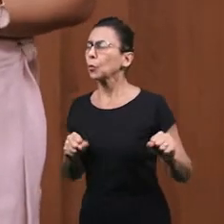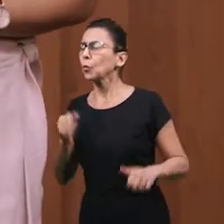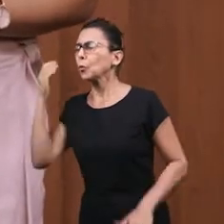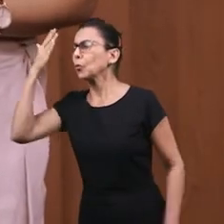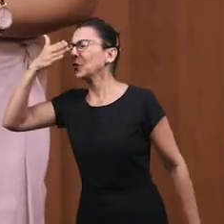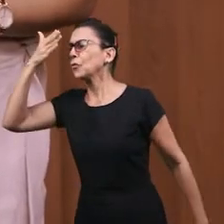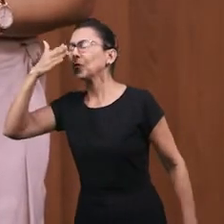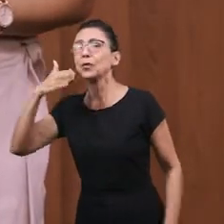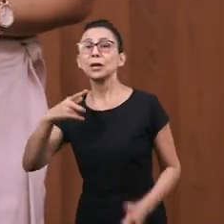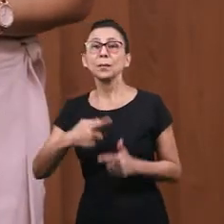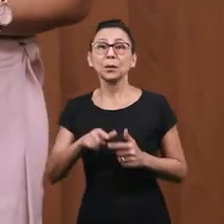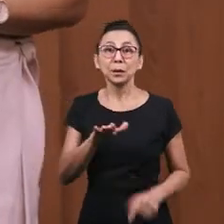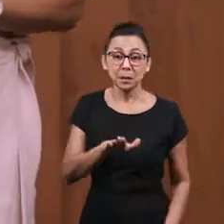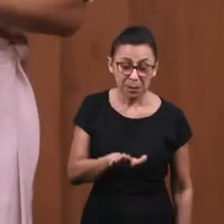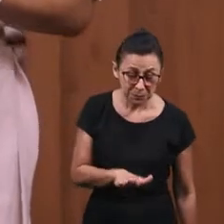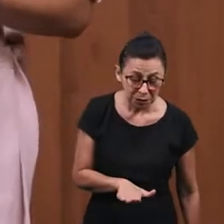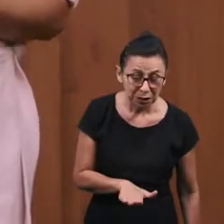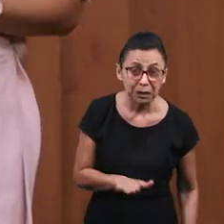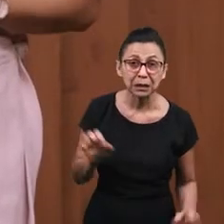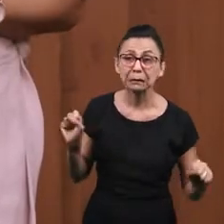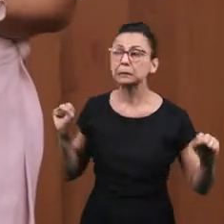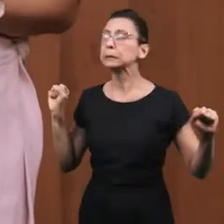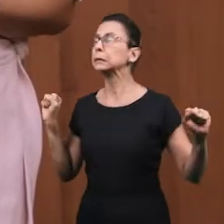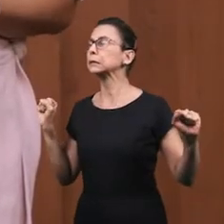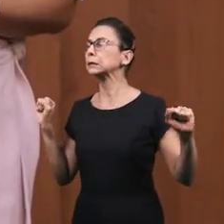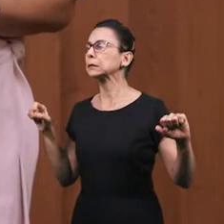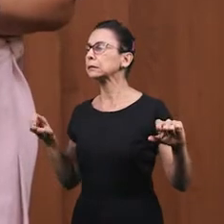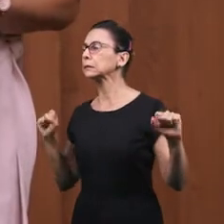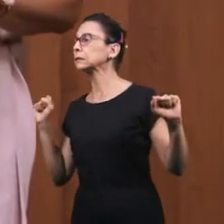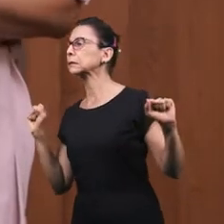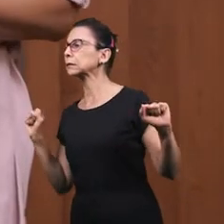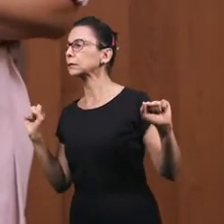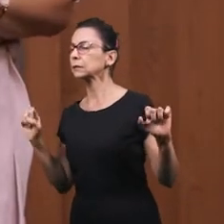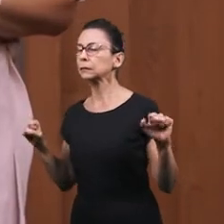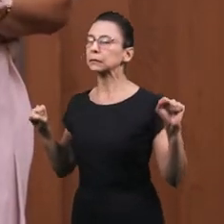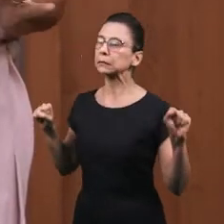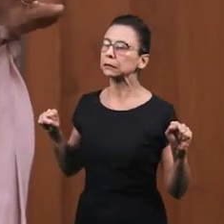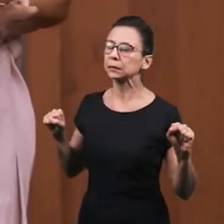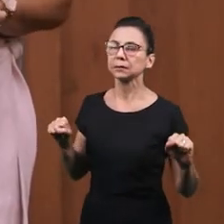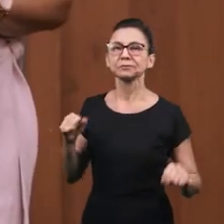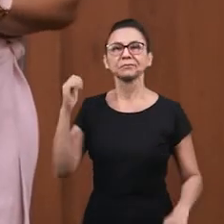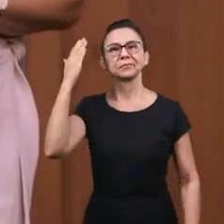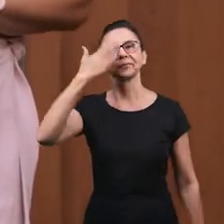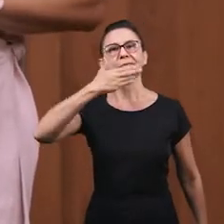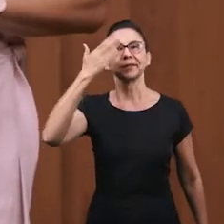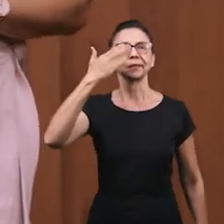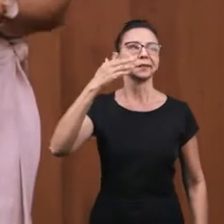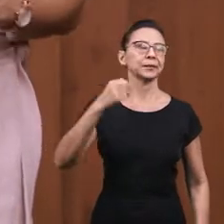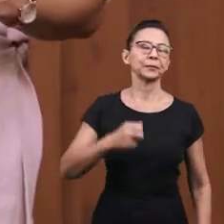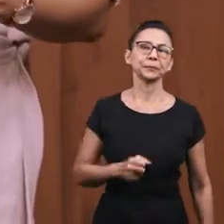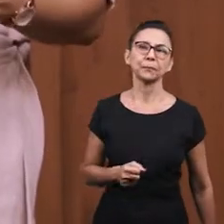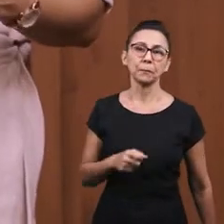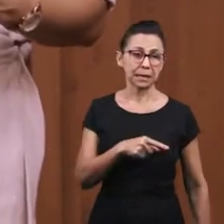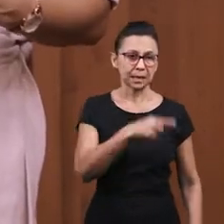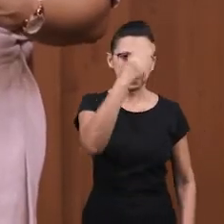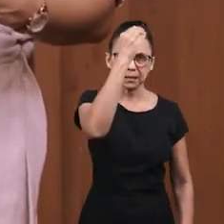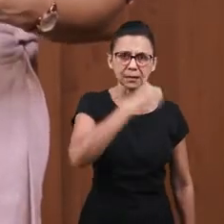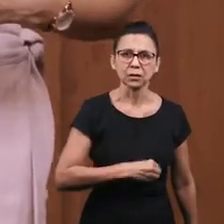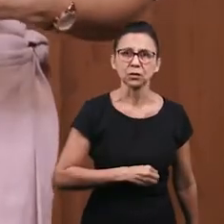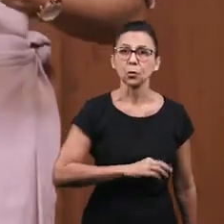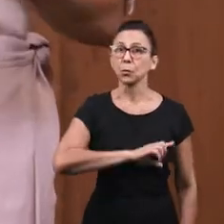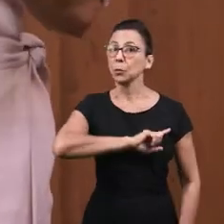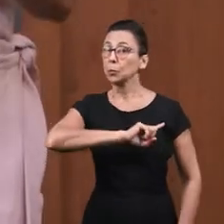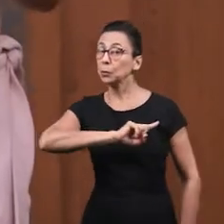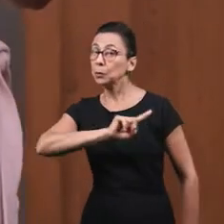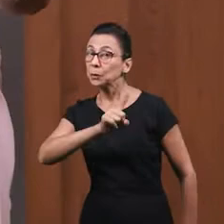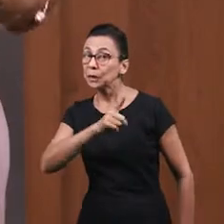consiguió ni siquiera ver quién era Jesús Porque la Biblia dice que él era muy bajo Era un hombre pequeño Pero